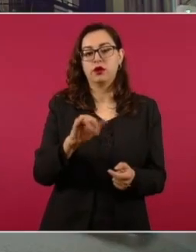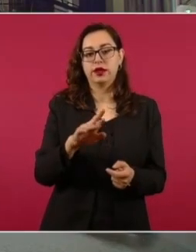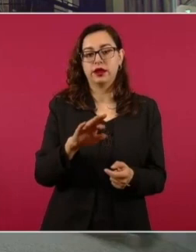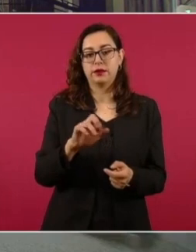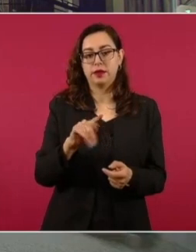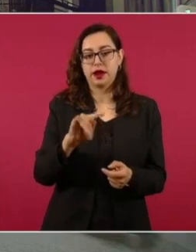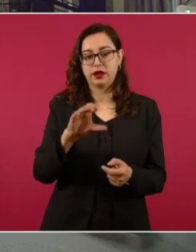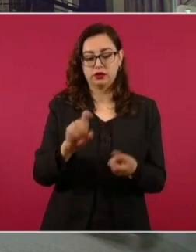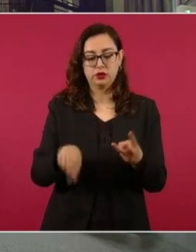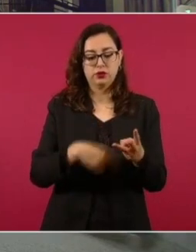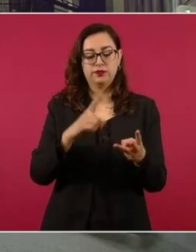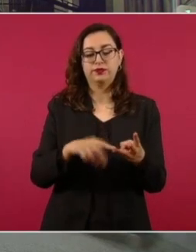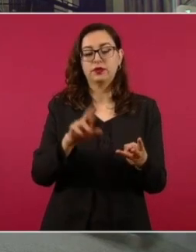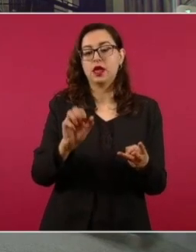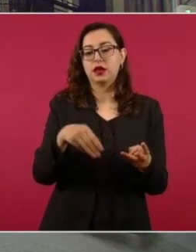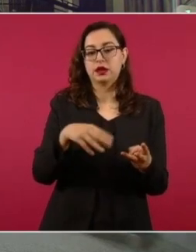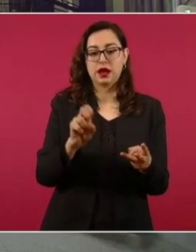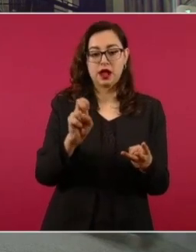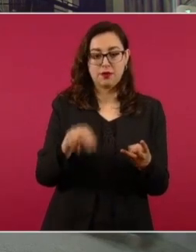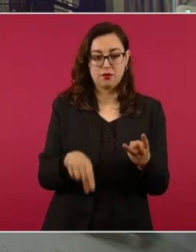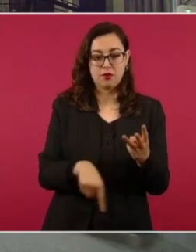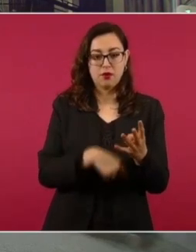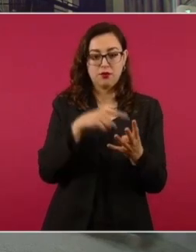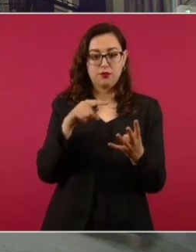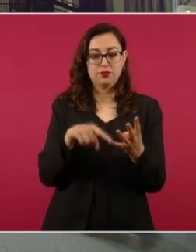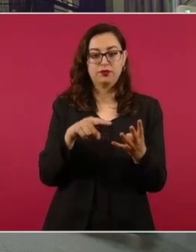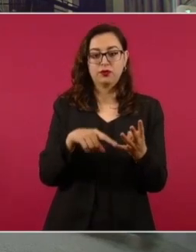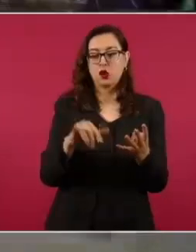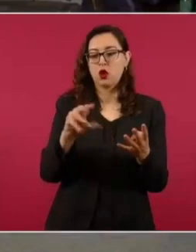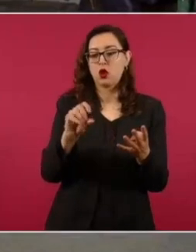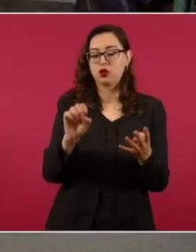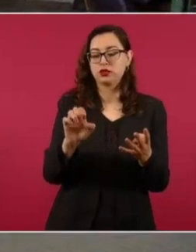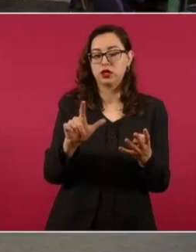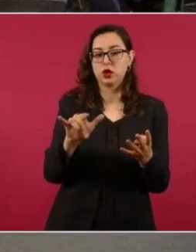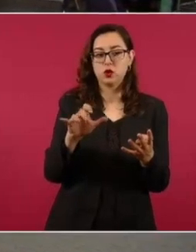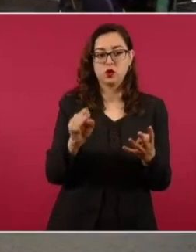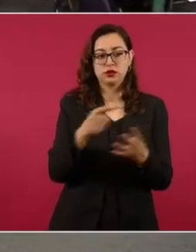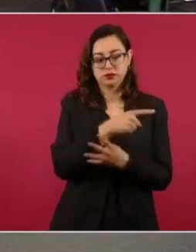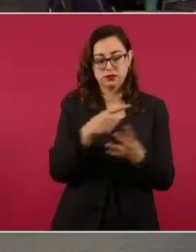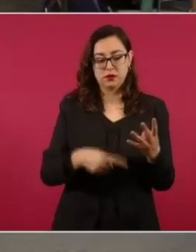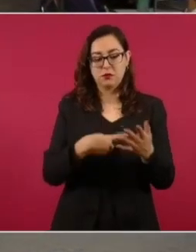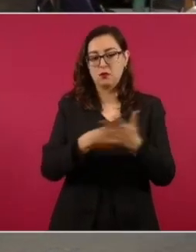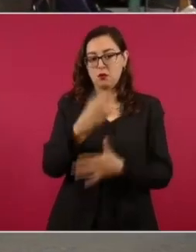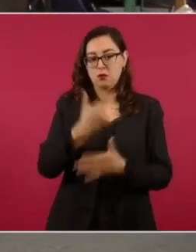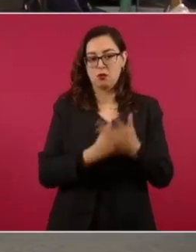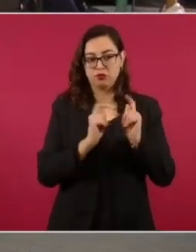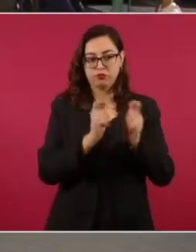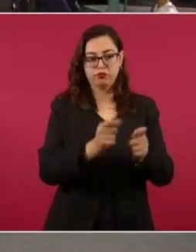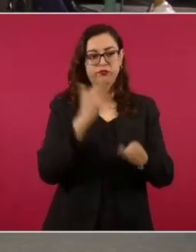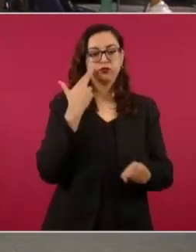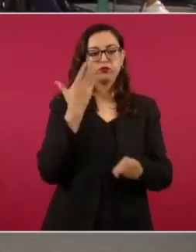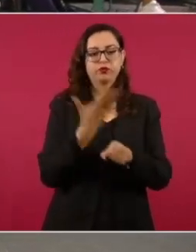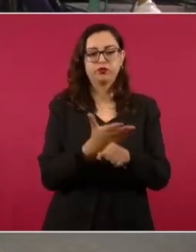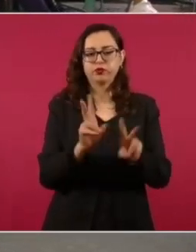Ramón Álvarez y el ingeniero José Luis Chida Pardo. El primer proyecto que estamos terminando es un